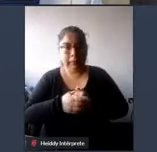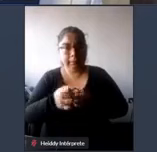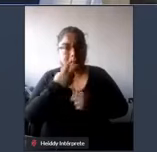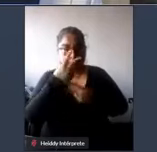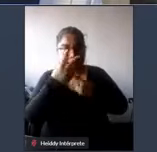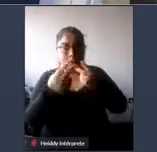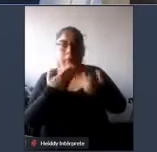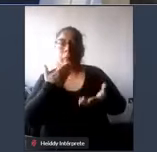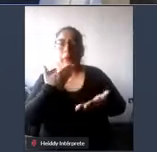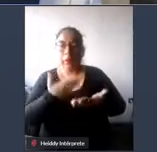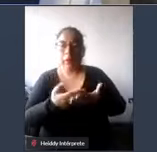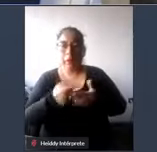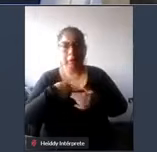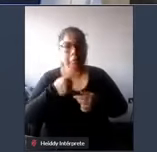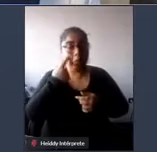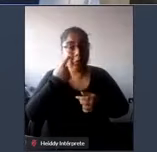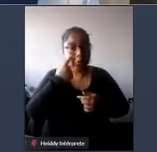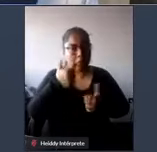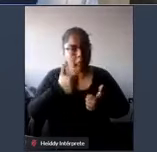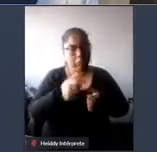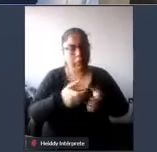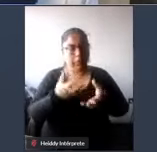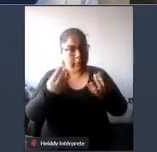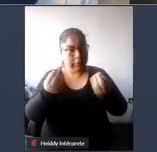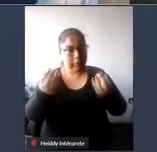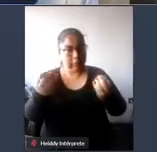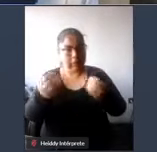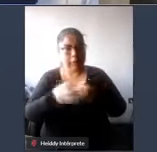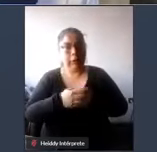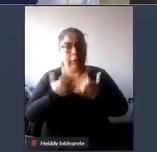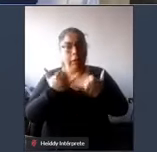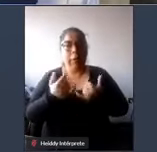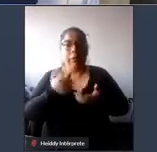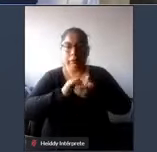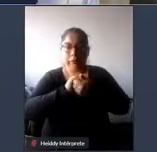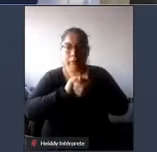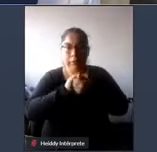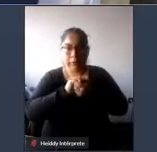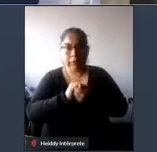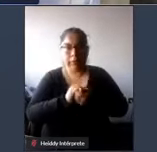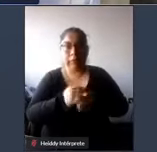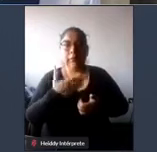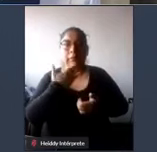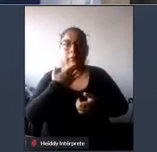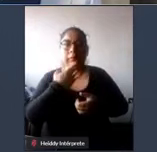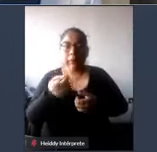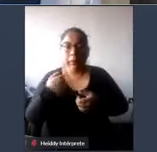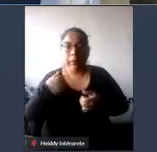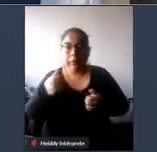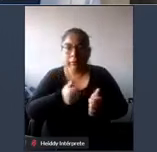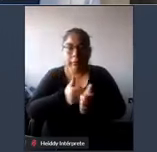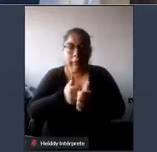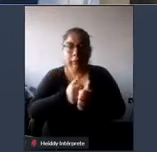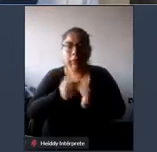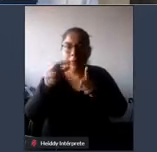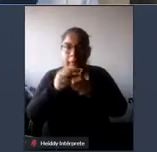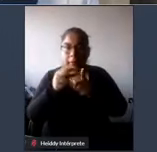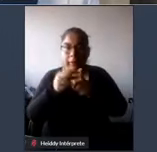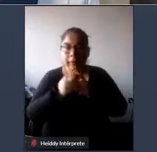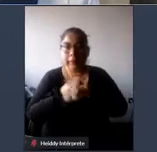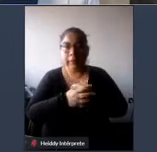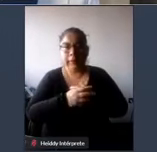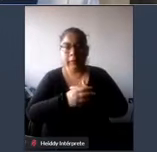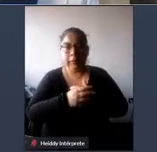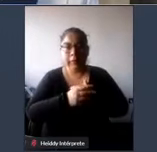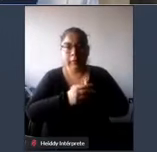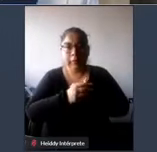agradezco y reconozco bastante también un saludo a quienes me han antecedido con la palabra eh